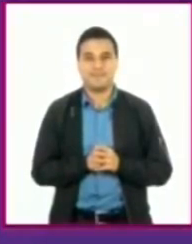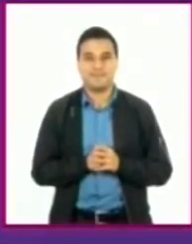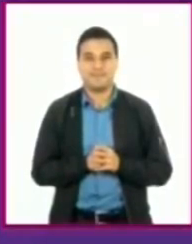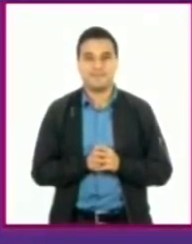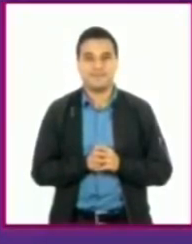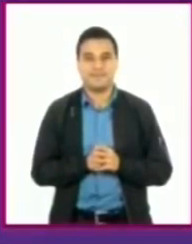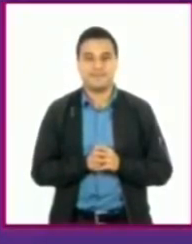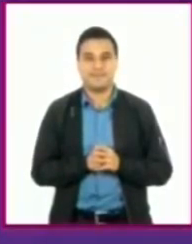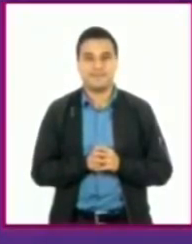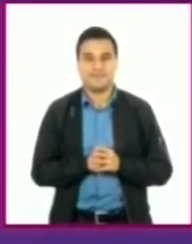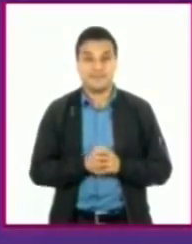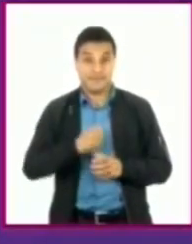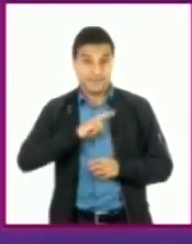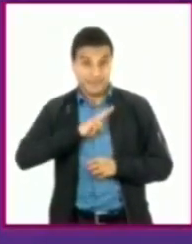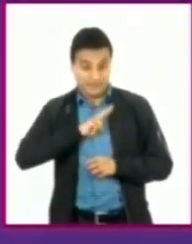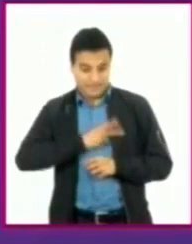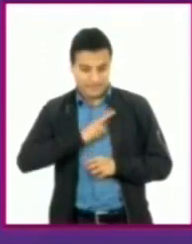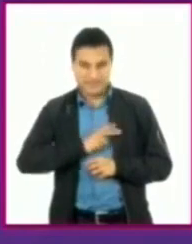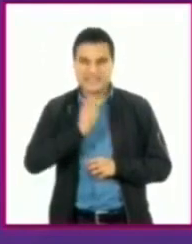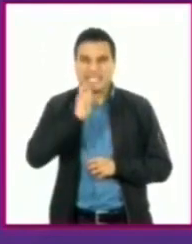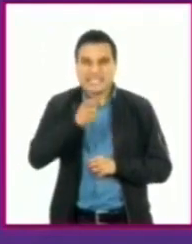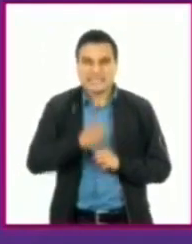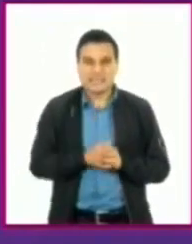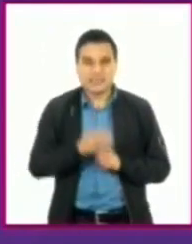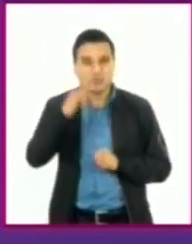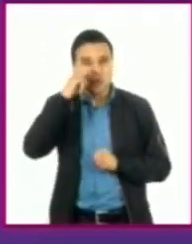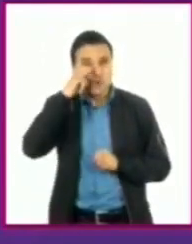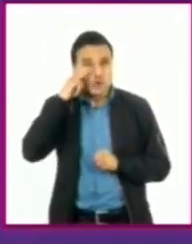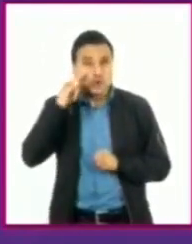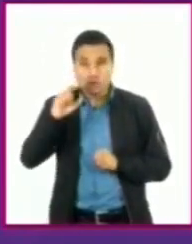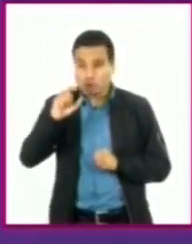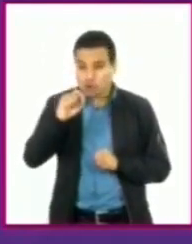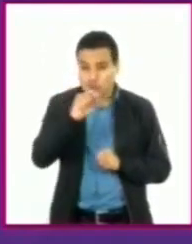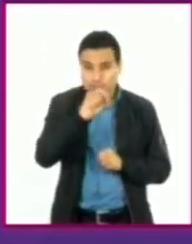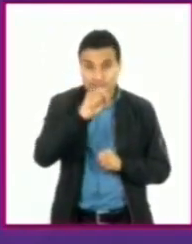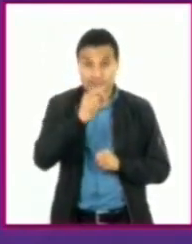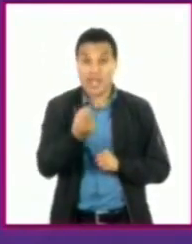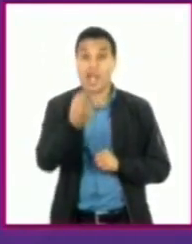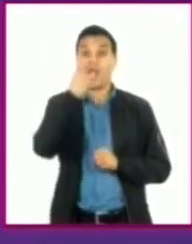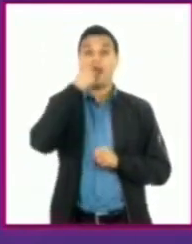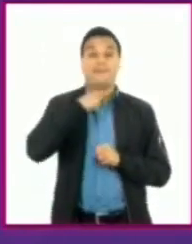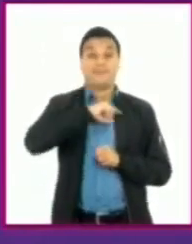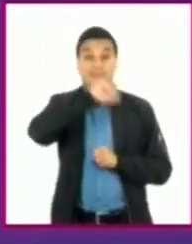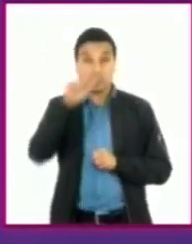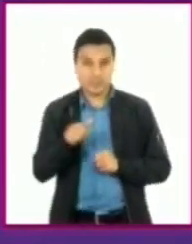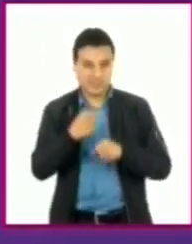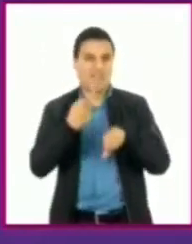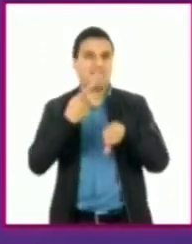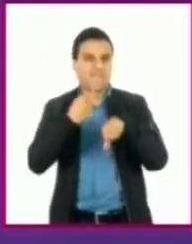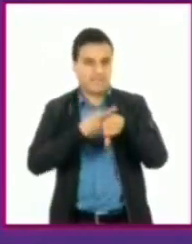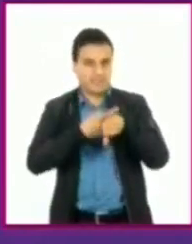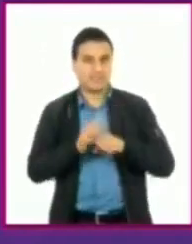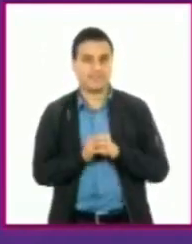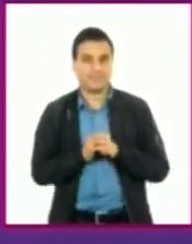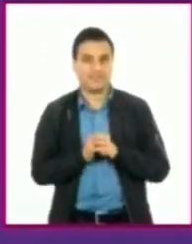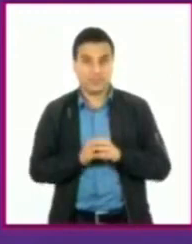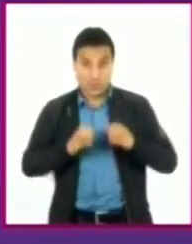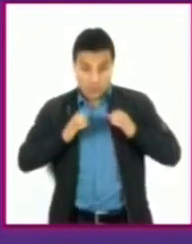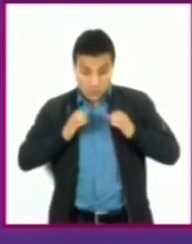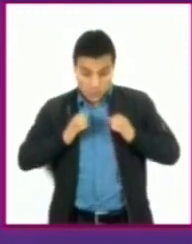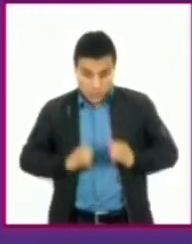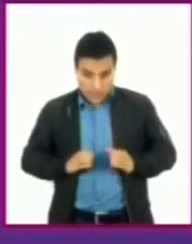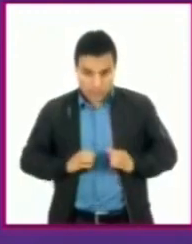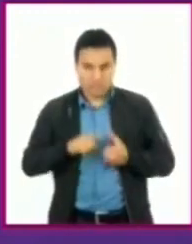Los virus son microbios que al entrar a nuestro cuerpo causan enfermedades. Es por ello que el organismo cuenta con